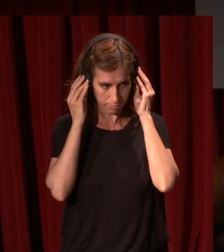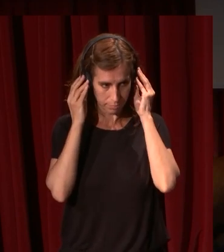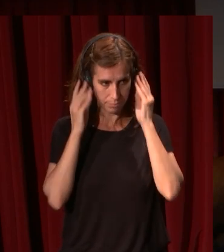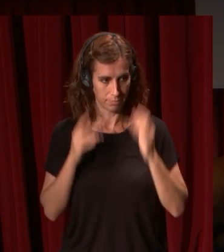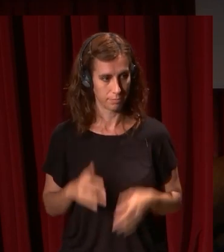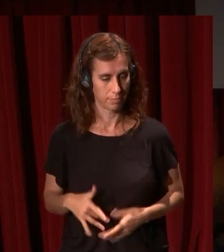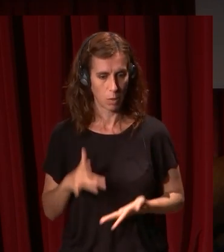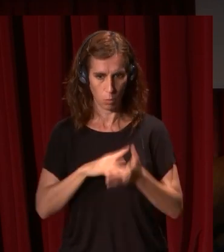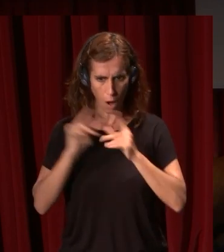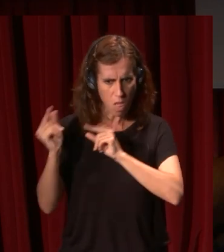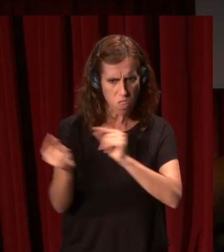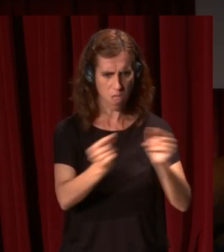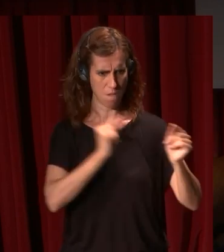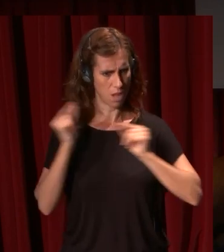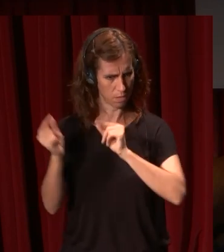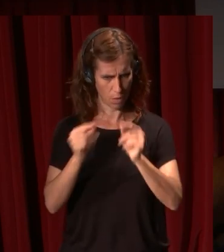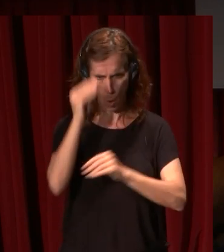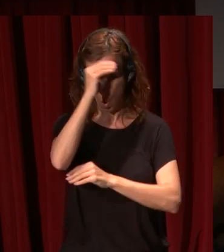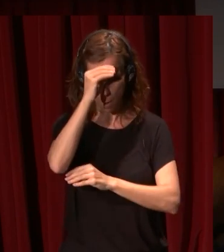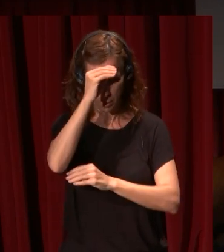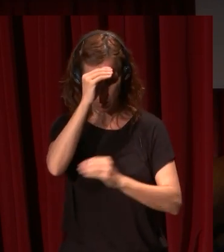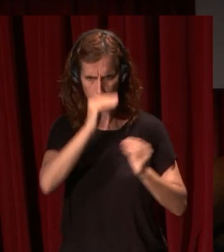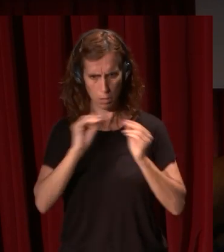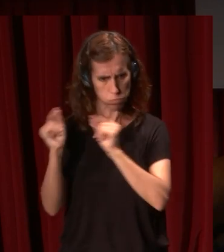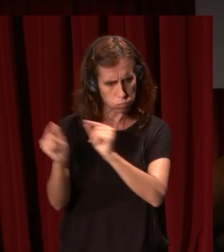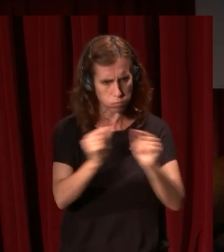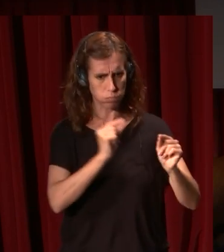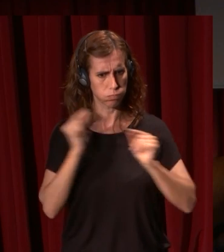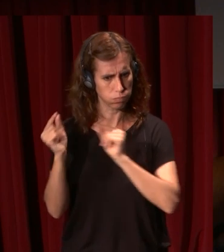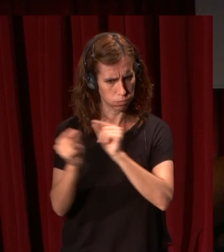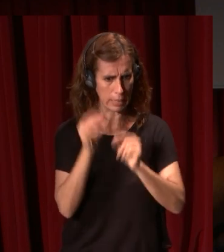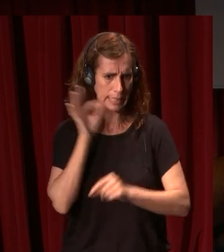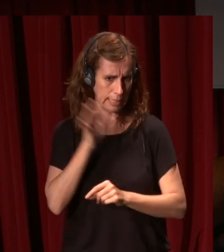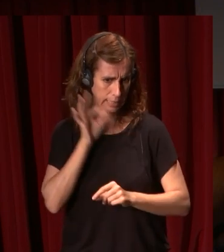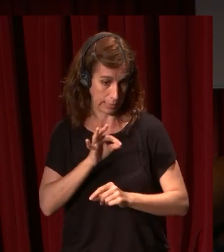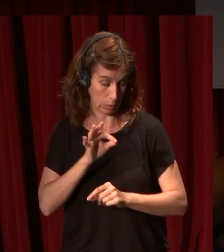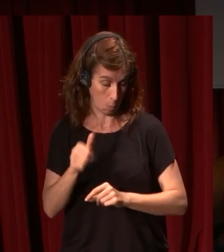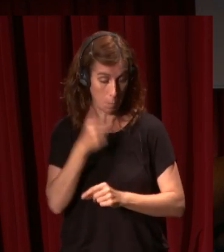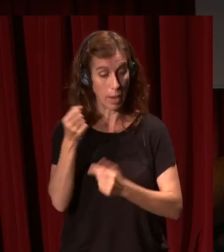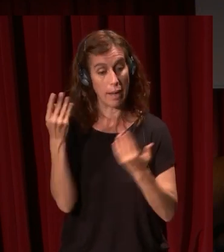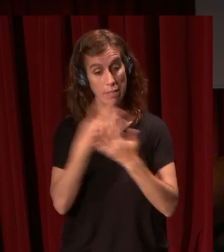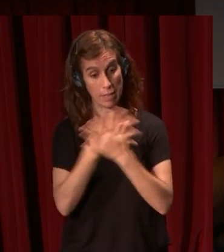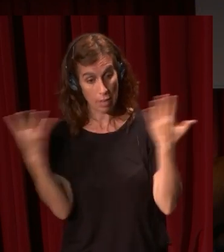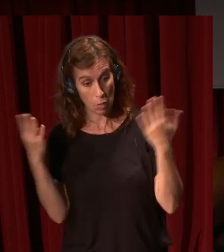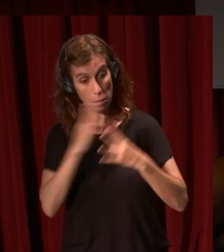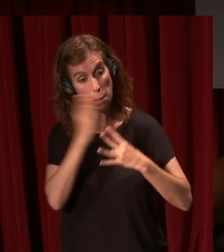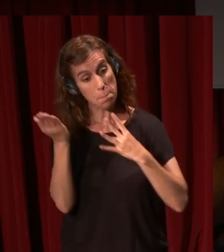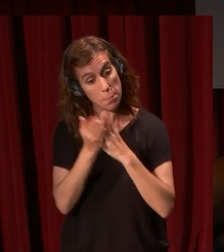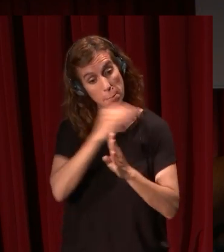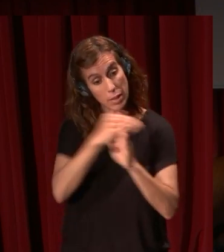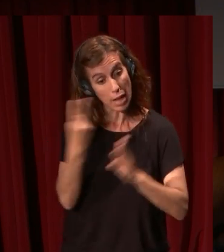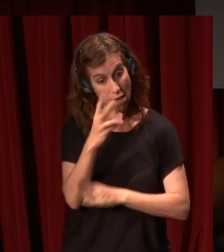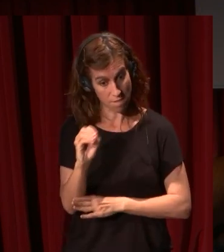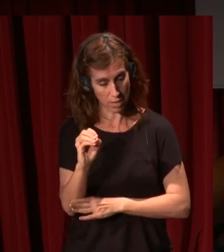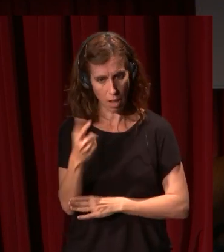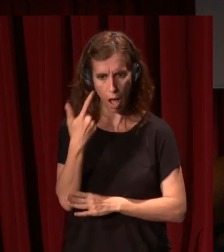un largo debate a lo largo de los siglos especialmente importante en siglo XIX y en la primera mitad del XX sobre si